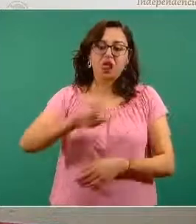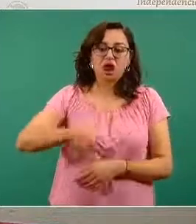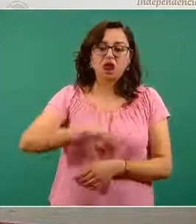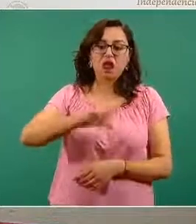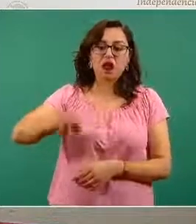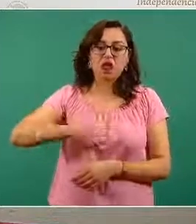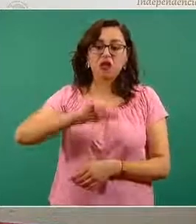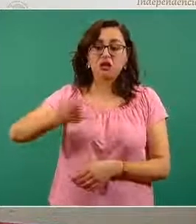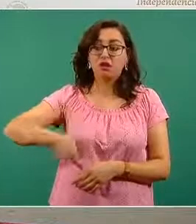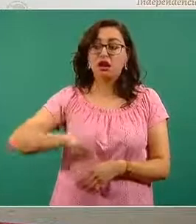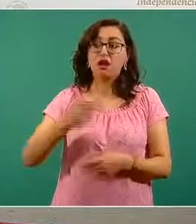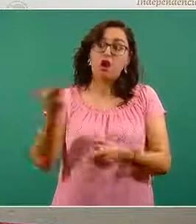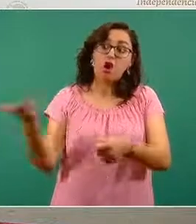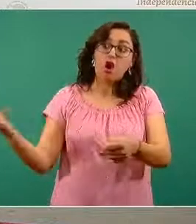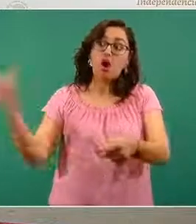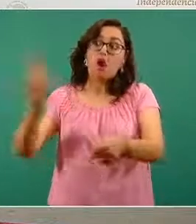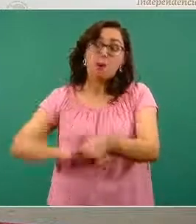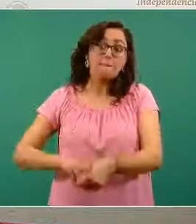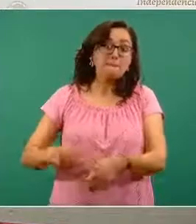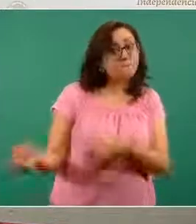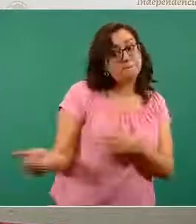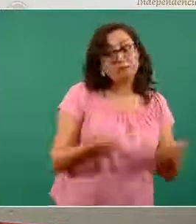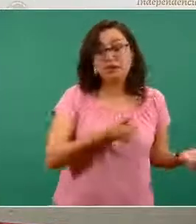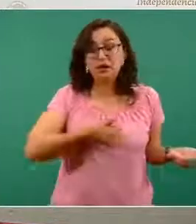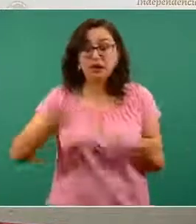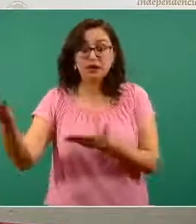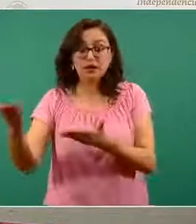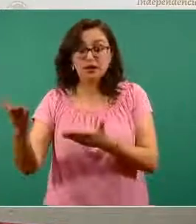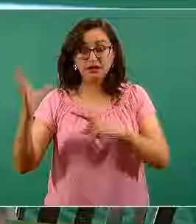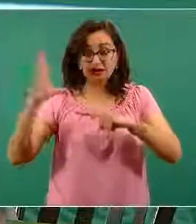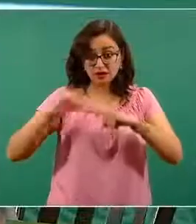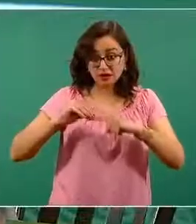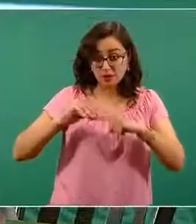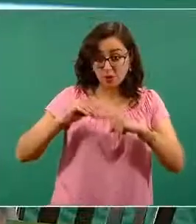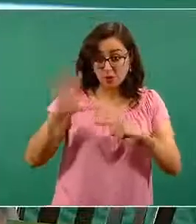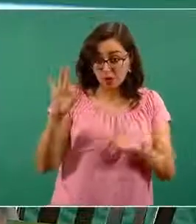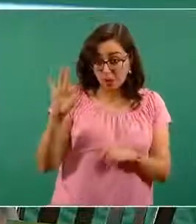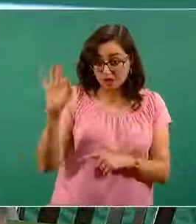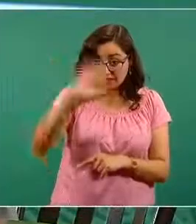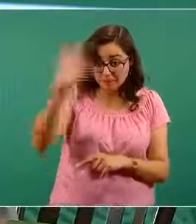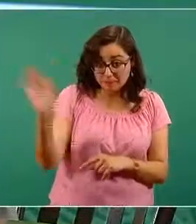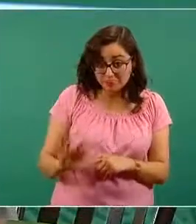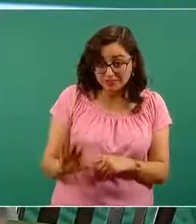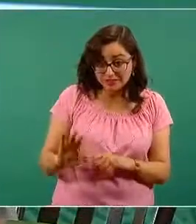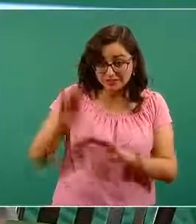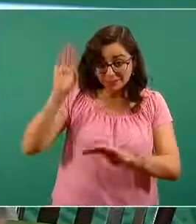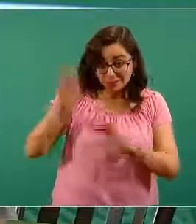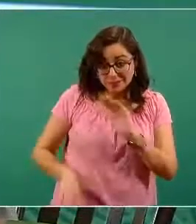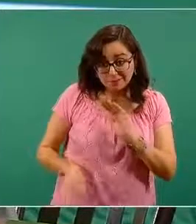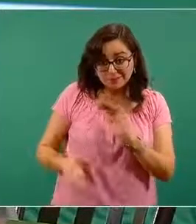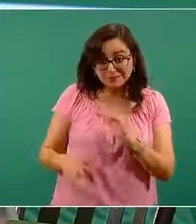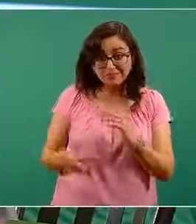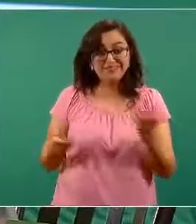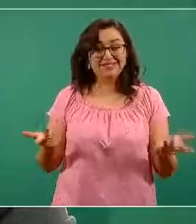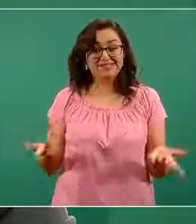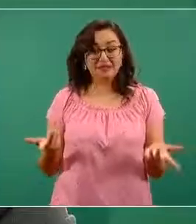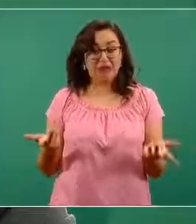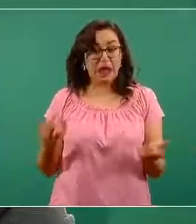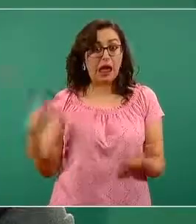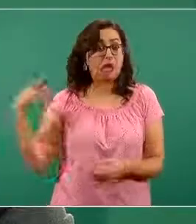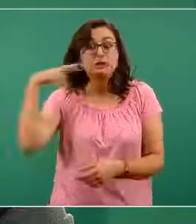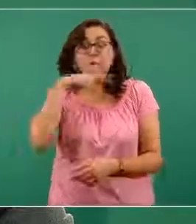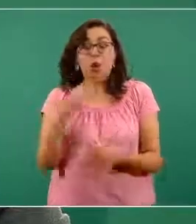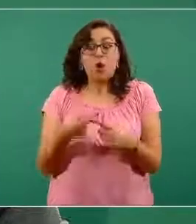del 40%, no fue de un instante a otro,